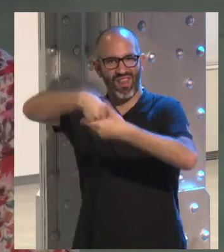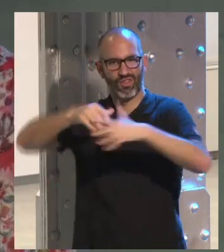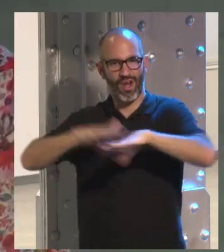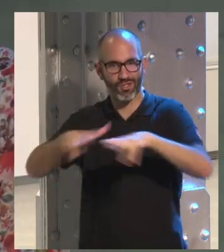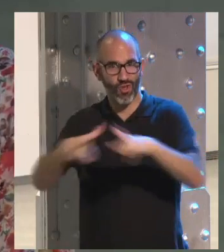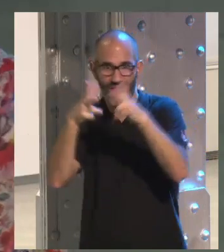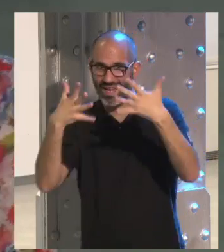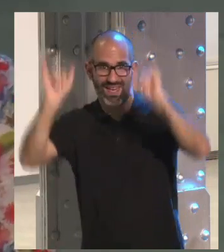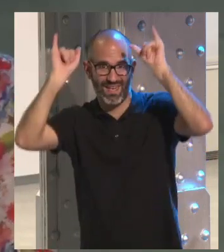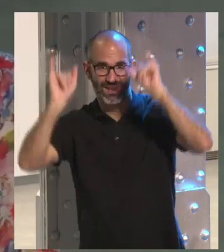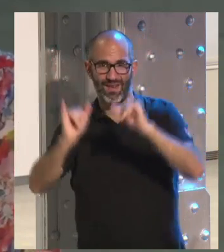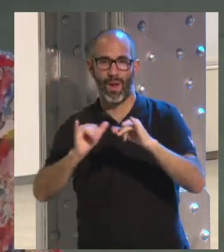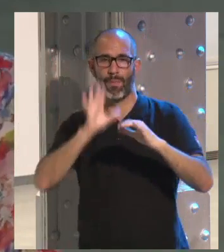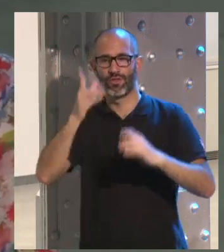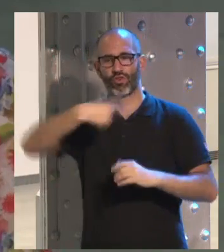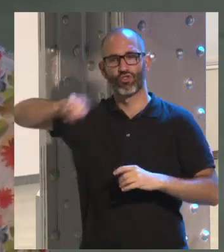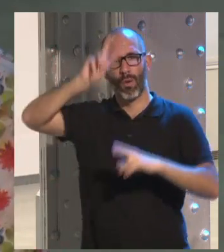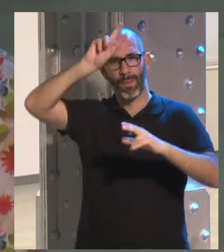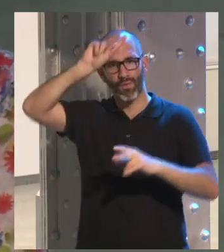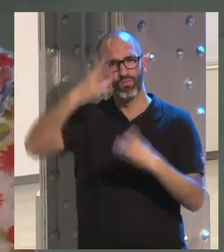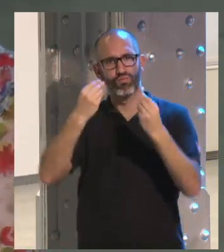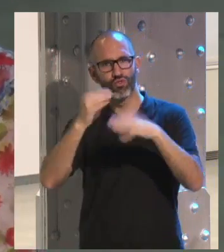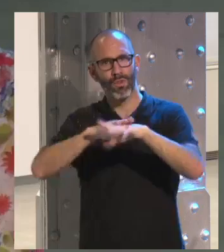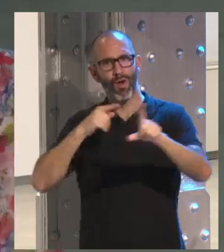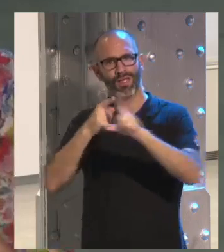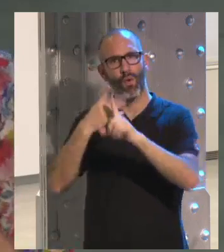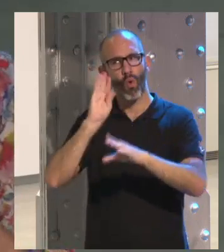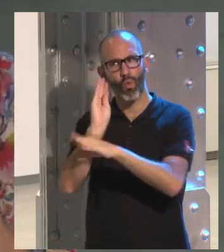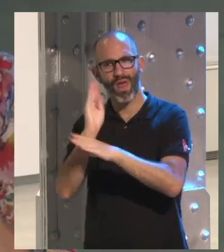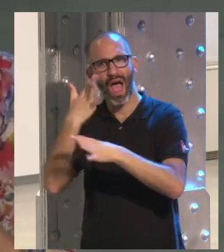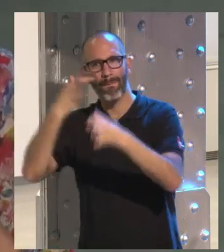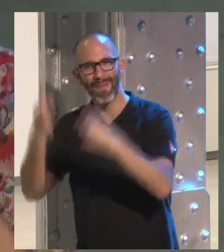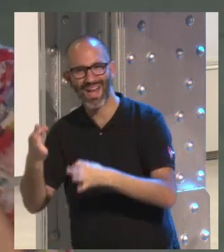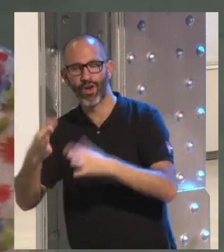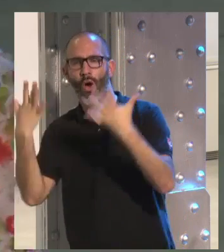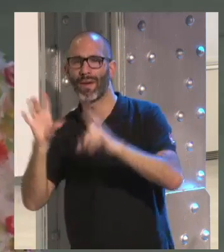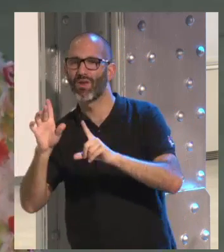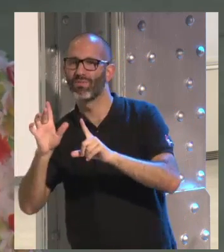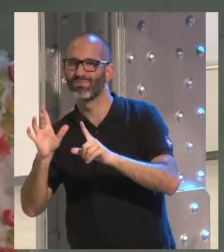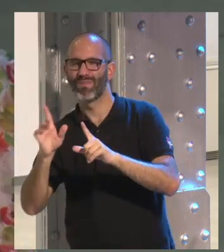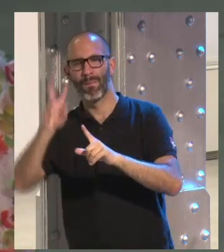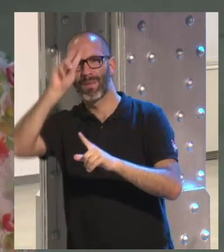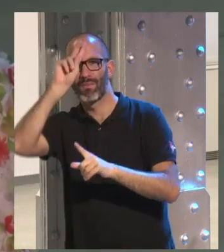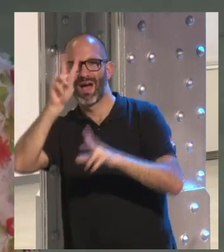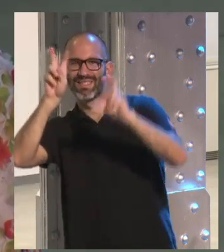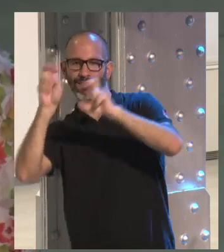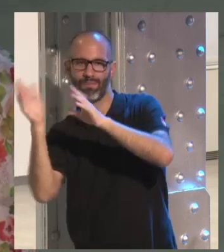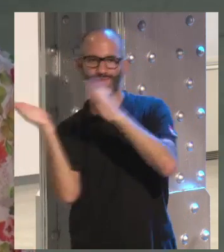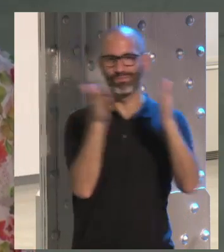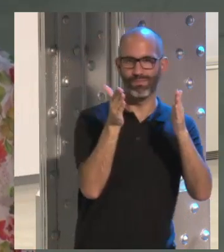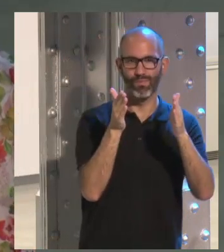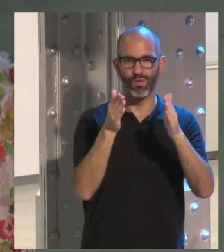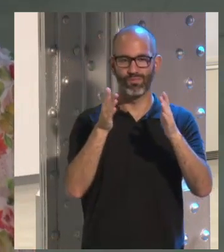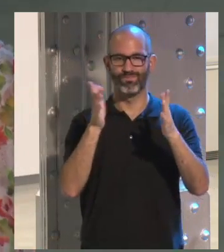Entonces, bueno, nos preocupamos mucho por cuidar los riesgos, los problemas, pero no nos hemos preocupado hasta el momento de,